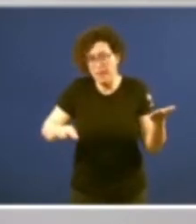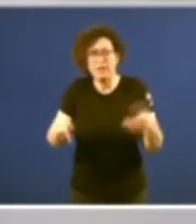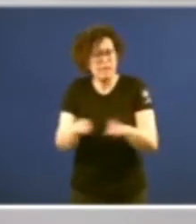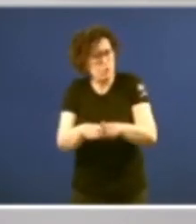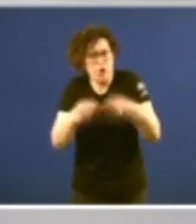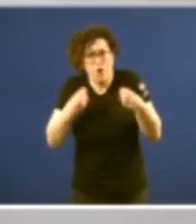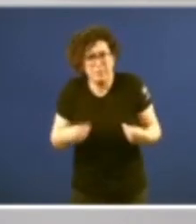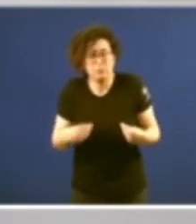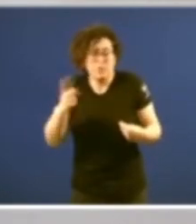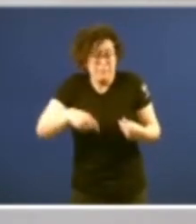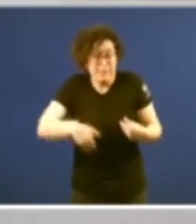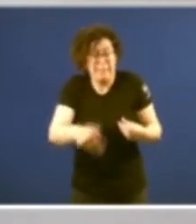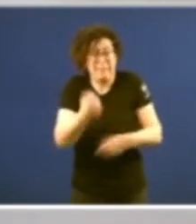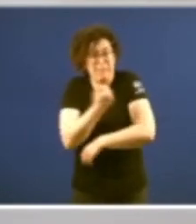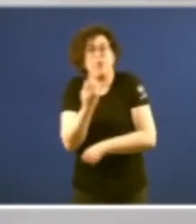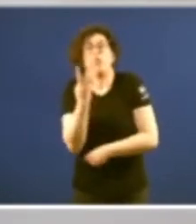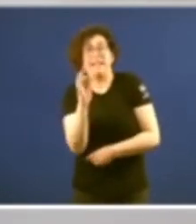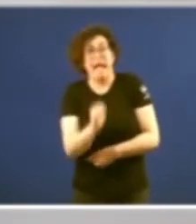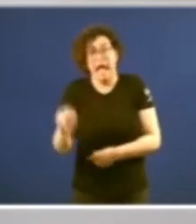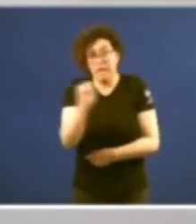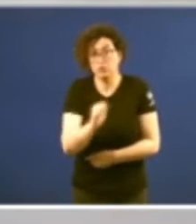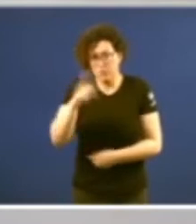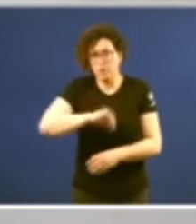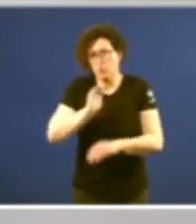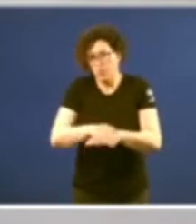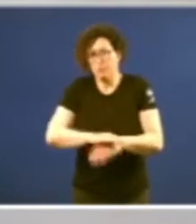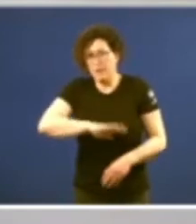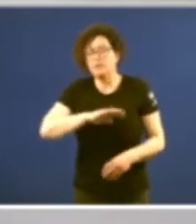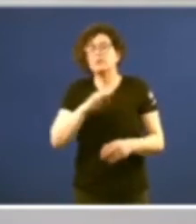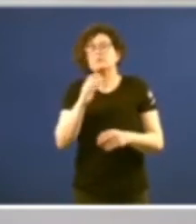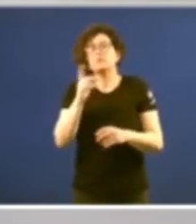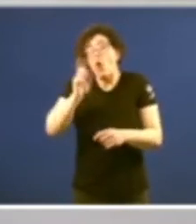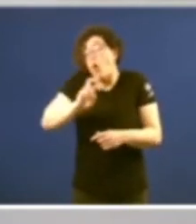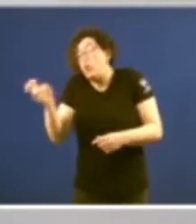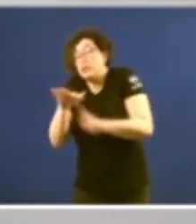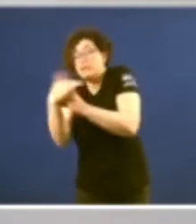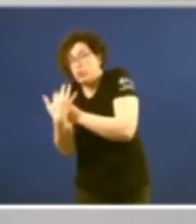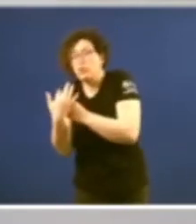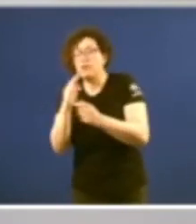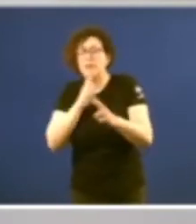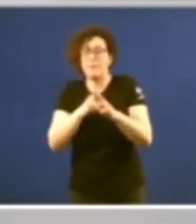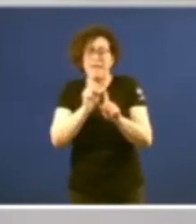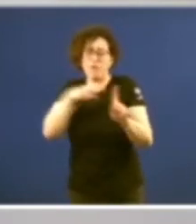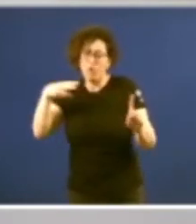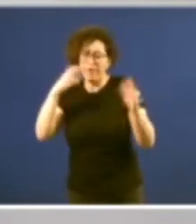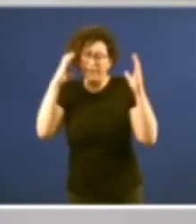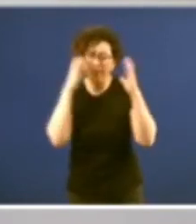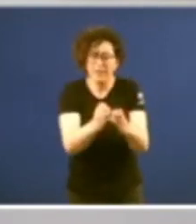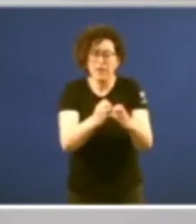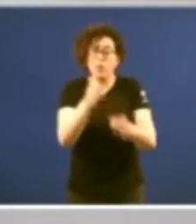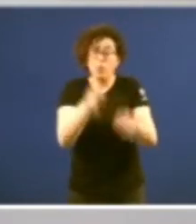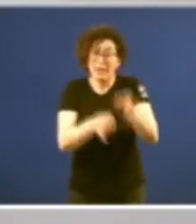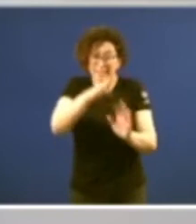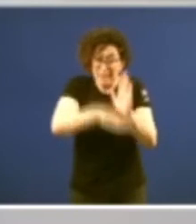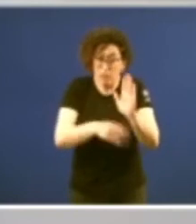40 anos en dezembro ou noutros escenarios entendemos coen foque xurídico é fundamental para